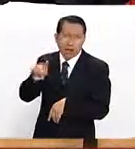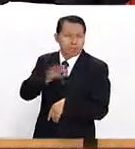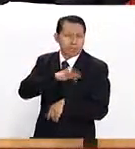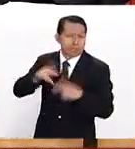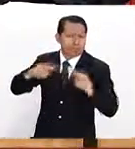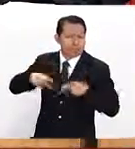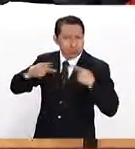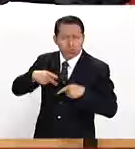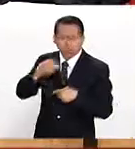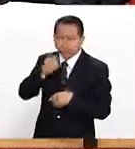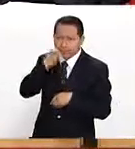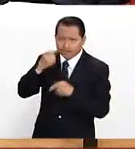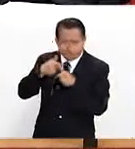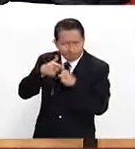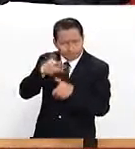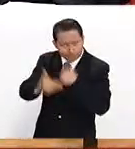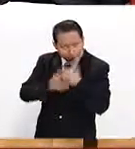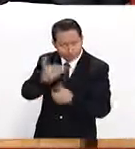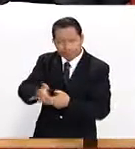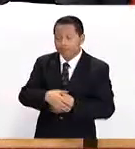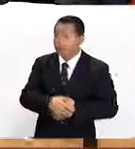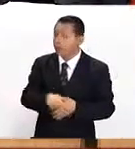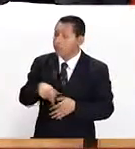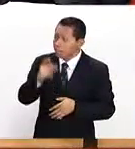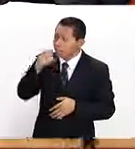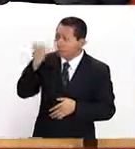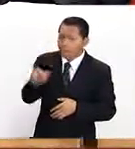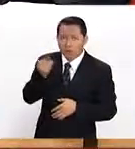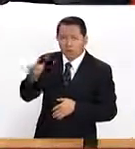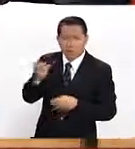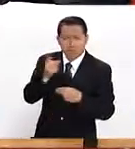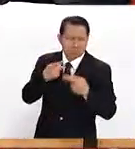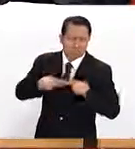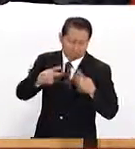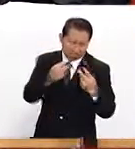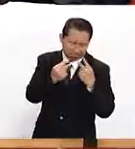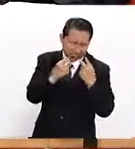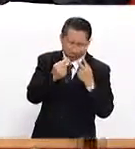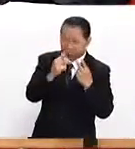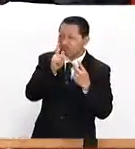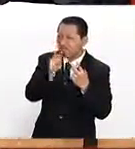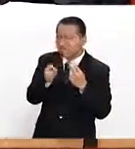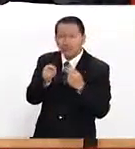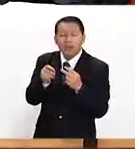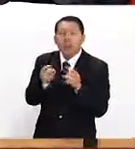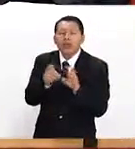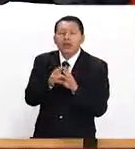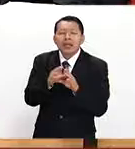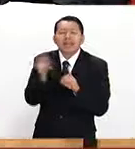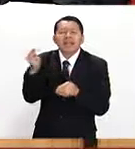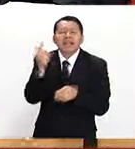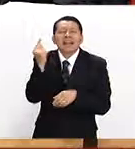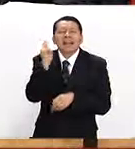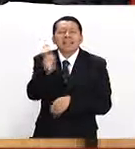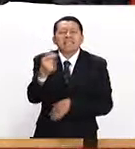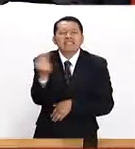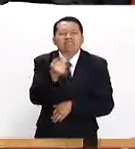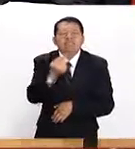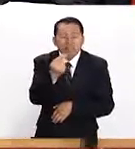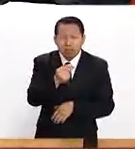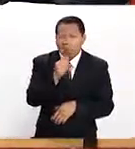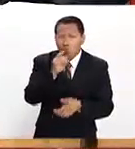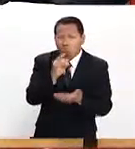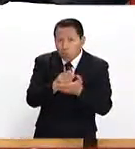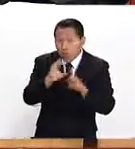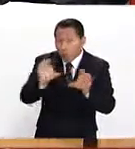académica. Pero me gustaría preguntarle, quienes nos están viendo, ¿qué tipo de tecnología se requiere? ¿Basta con una computadora y conectividad? ¿O se requiere